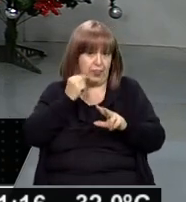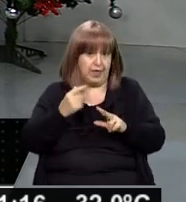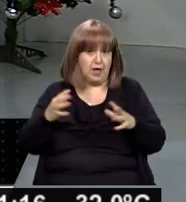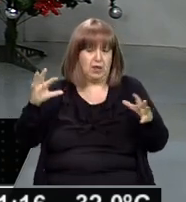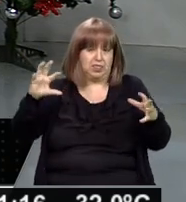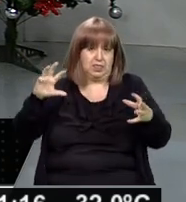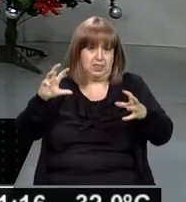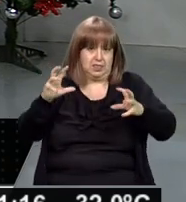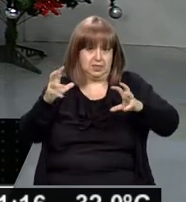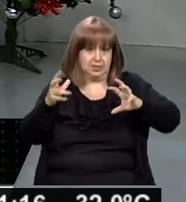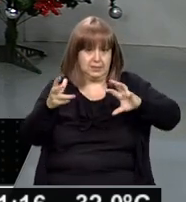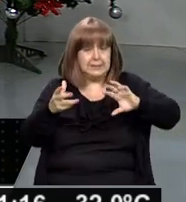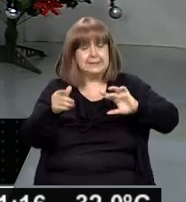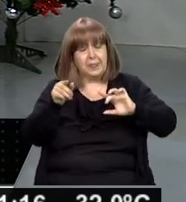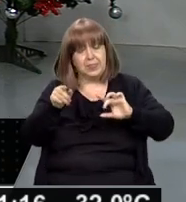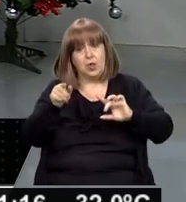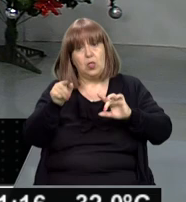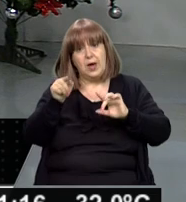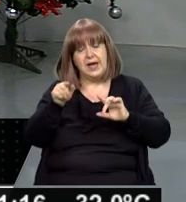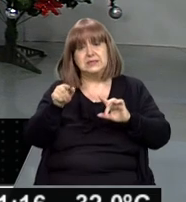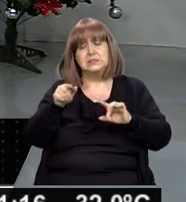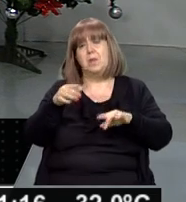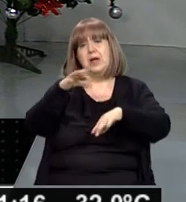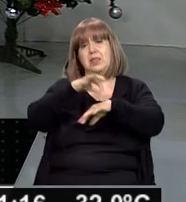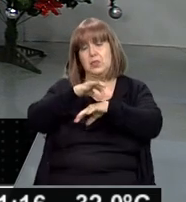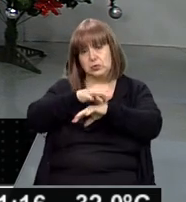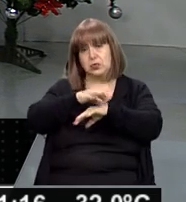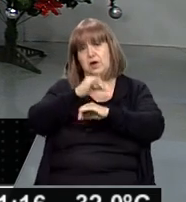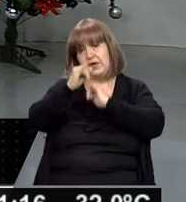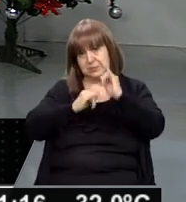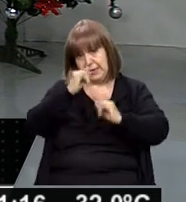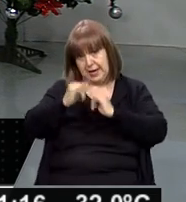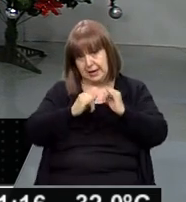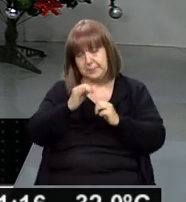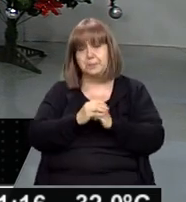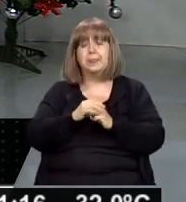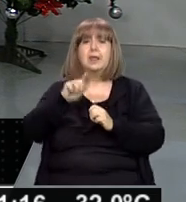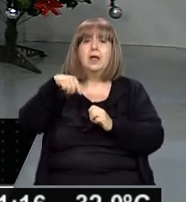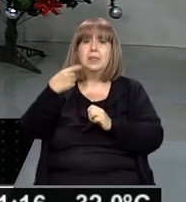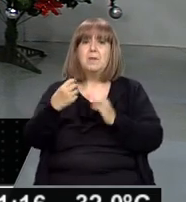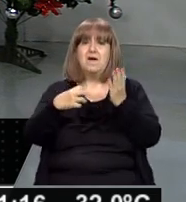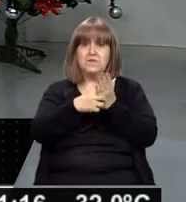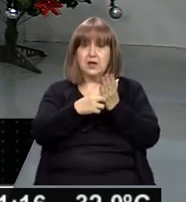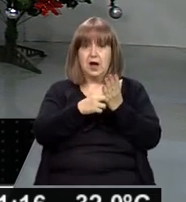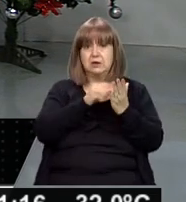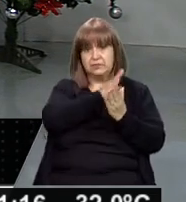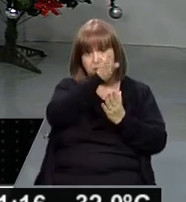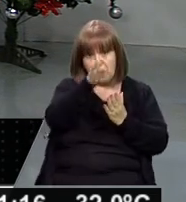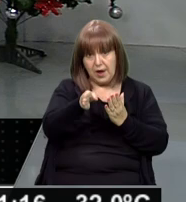eso se va a determinar en el informe que presenta el cuerpo médico forense. La Fiscalía también estuvo presente.